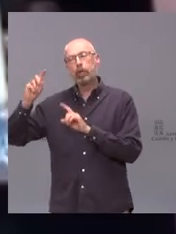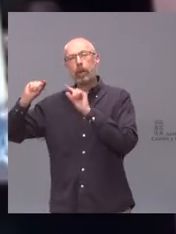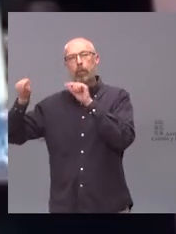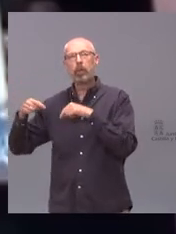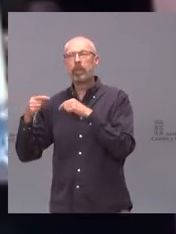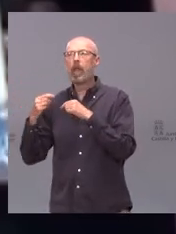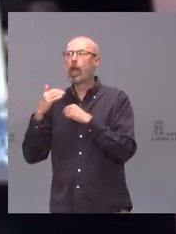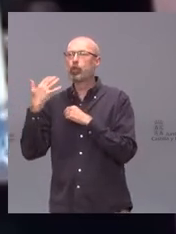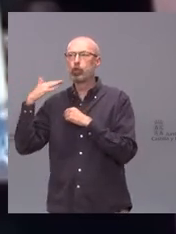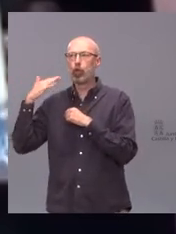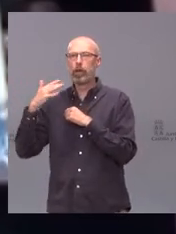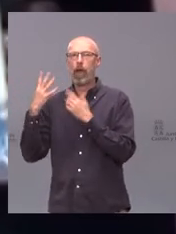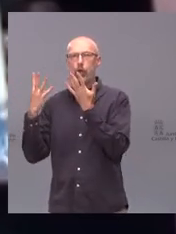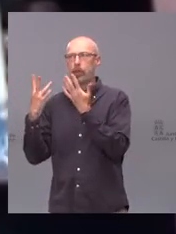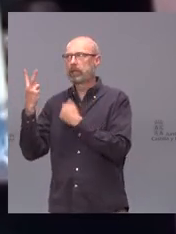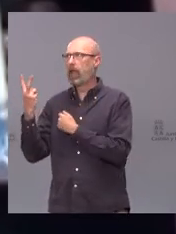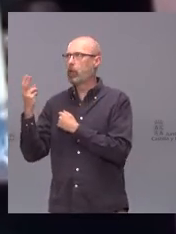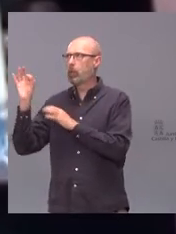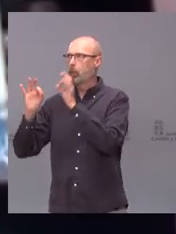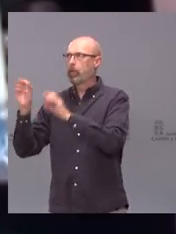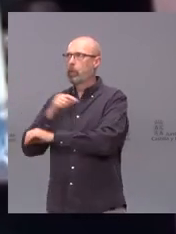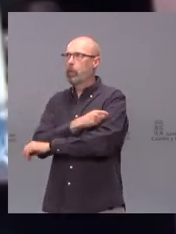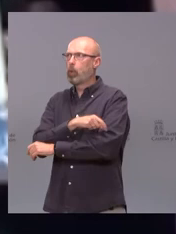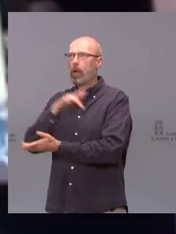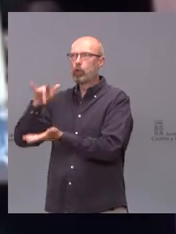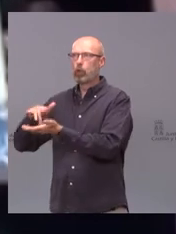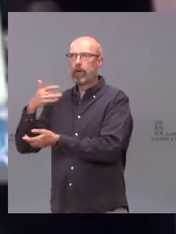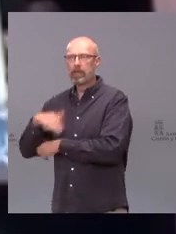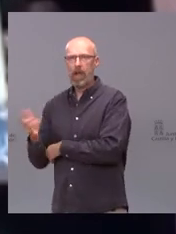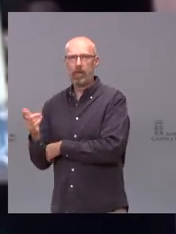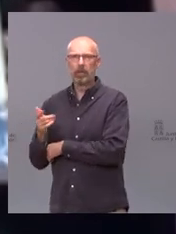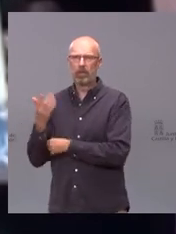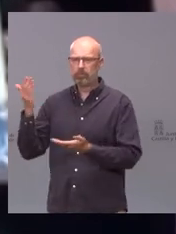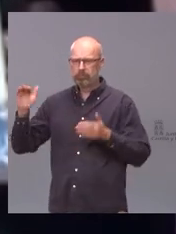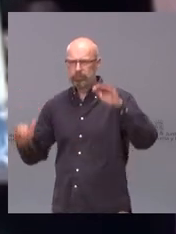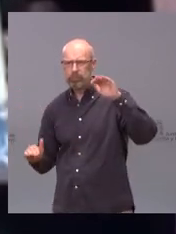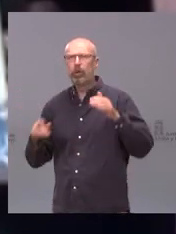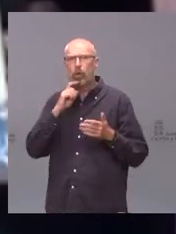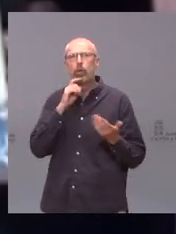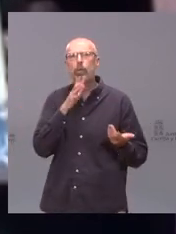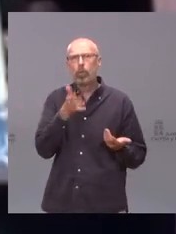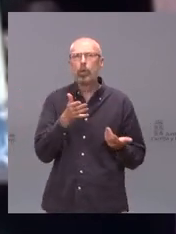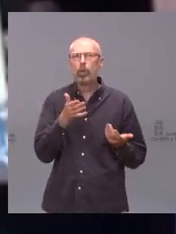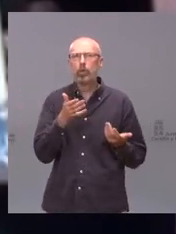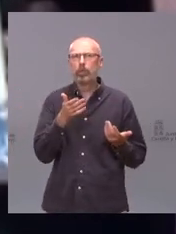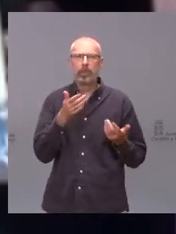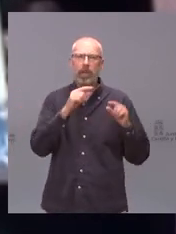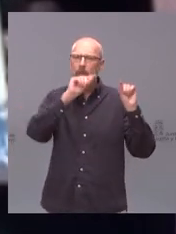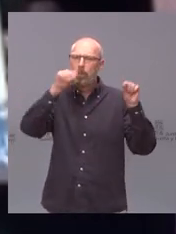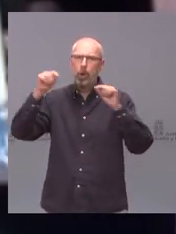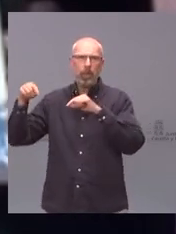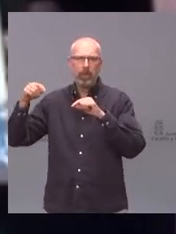96% de vacunación de apuesta voy a tener que volver a insistir un poco sobre esas enormísimas diferencias que se producen